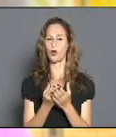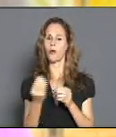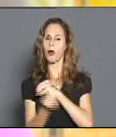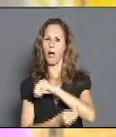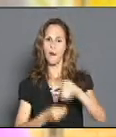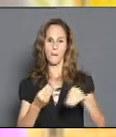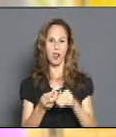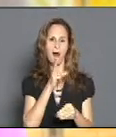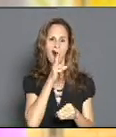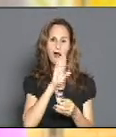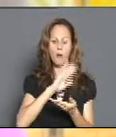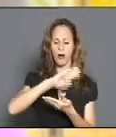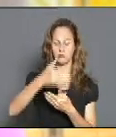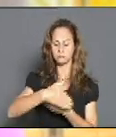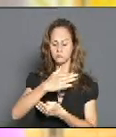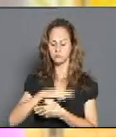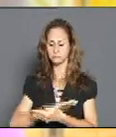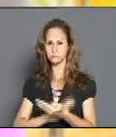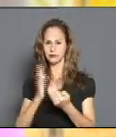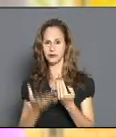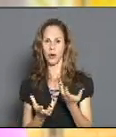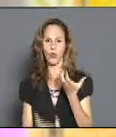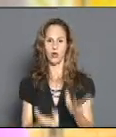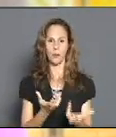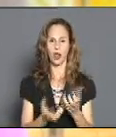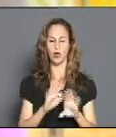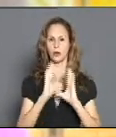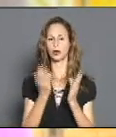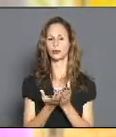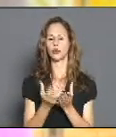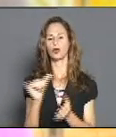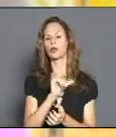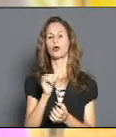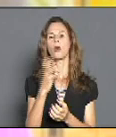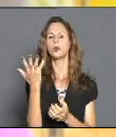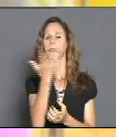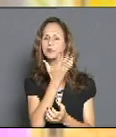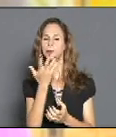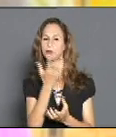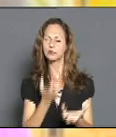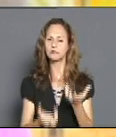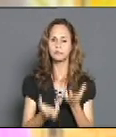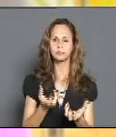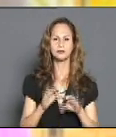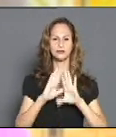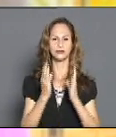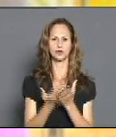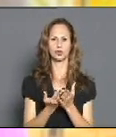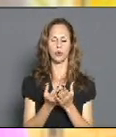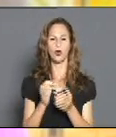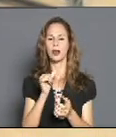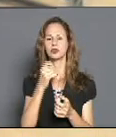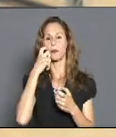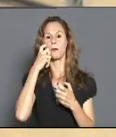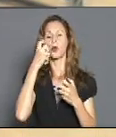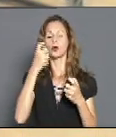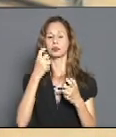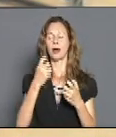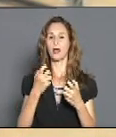los ventiladores de tiro colzado, todos los quemadores y los calentadores de aire regenerativo, prácticamente el corazón de la caldera.